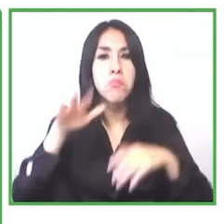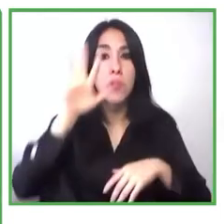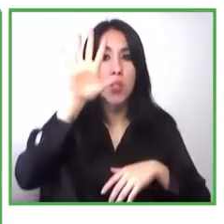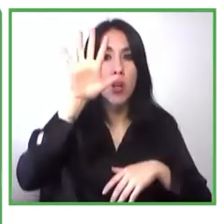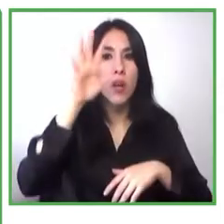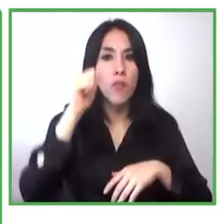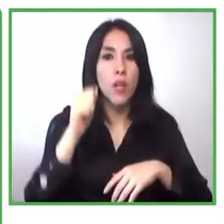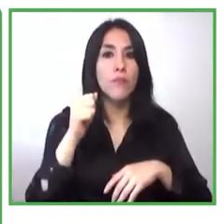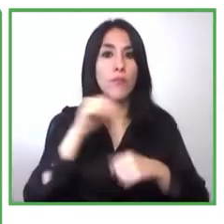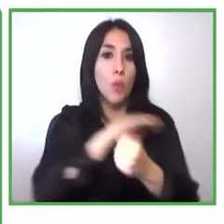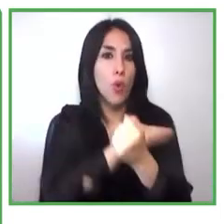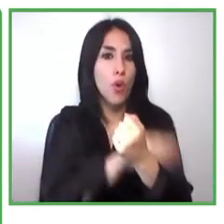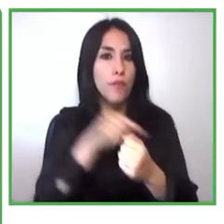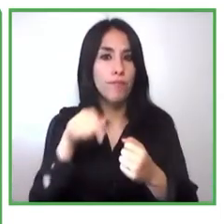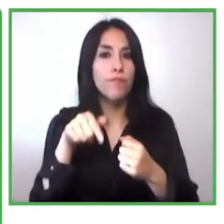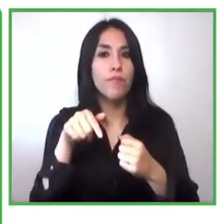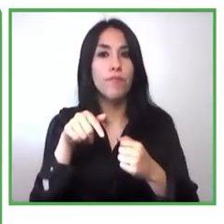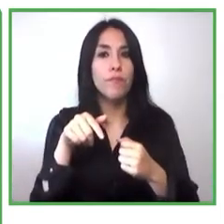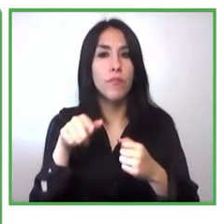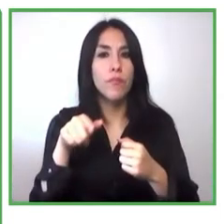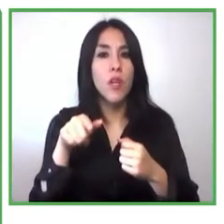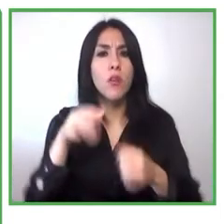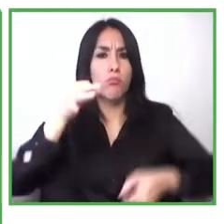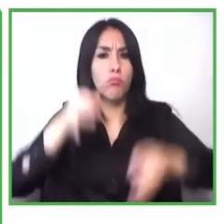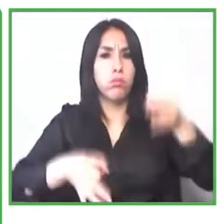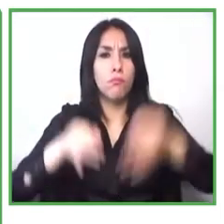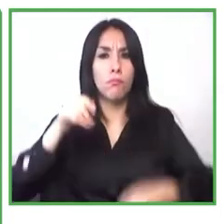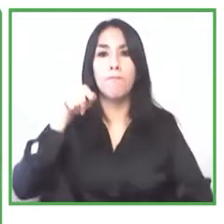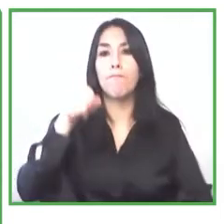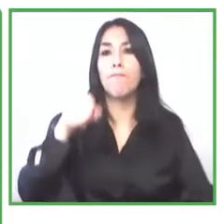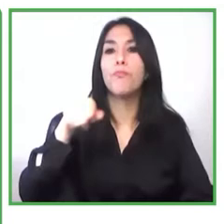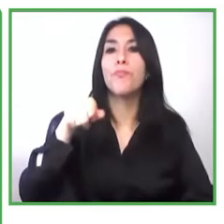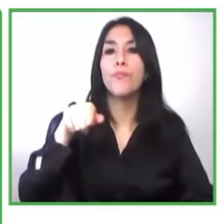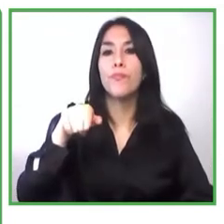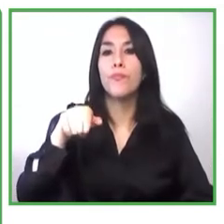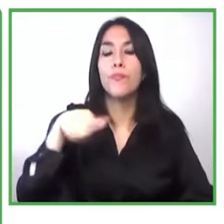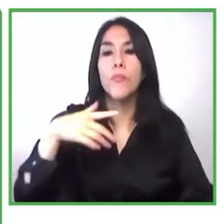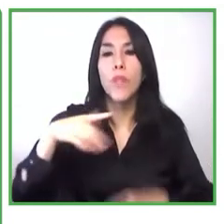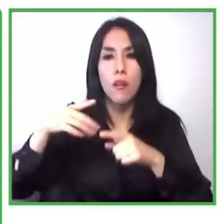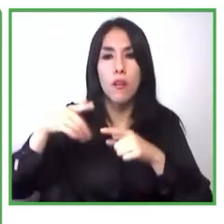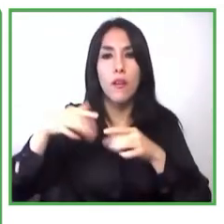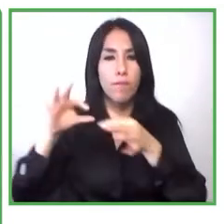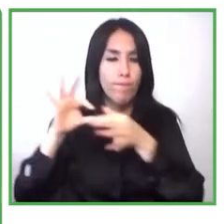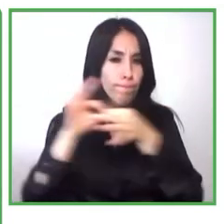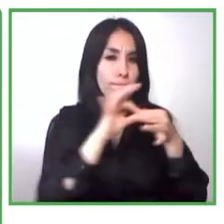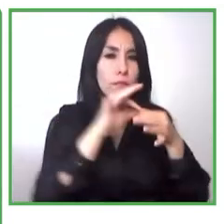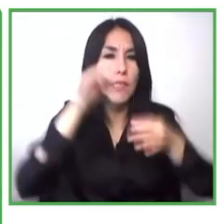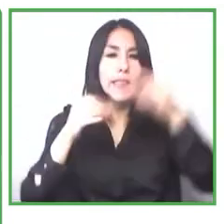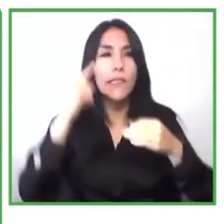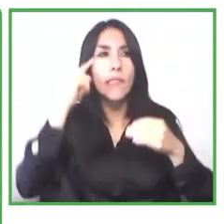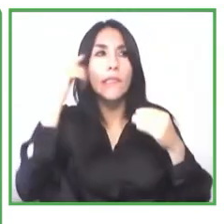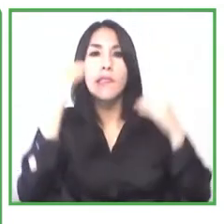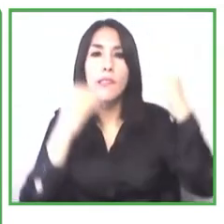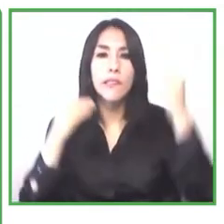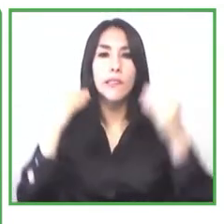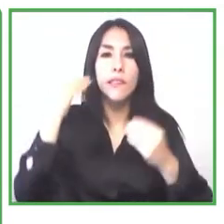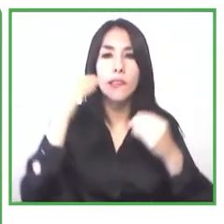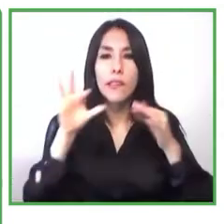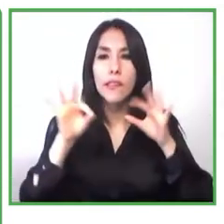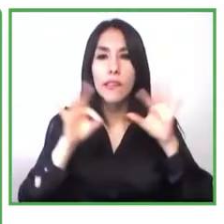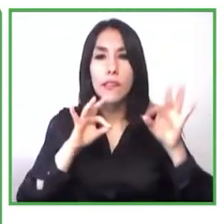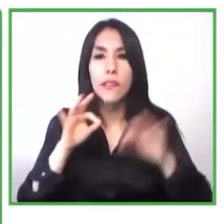emprendimiento y no tanto en temas de discapacidad aquí queríamos darle un enfoque 100% es a la